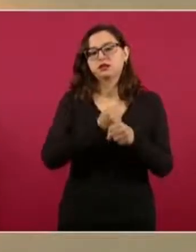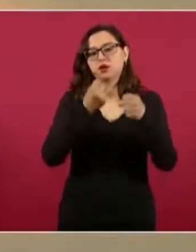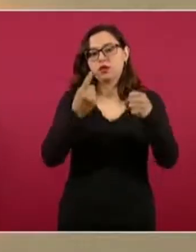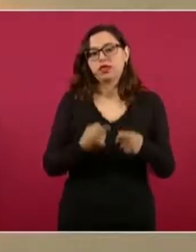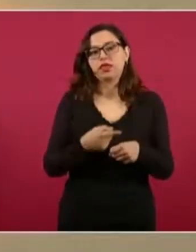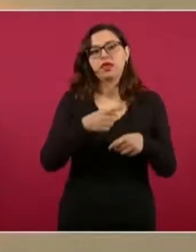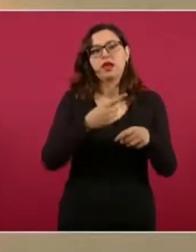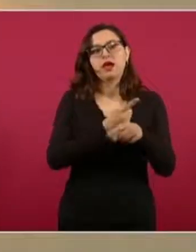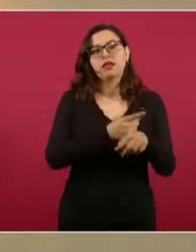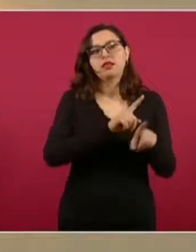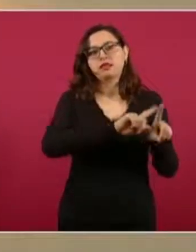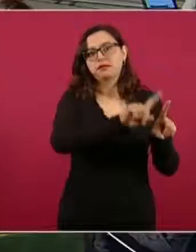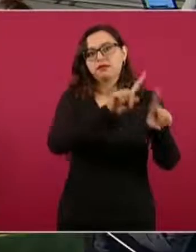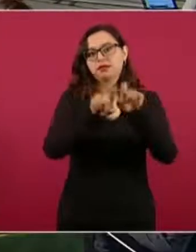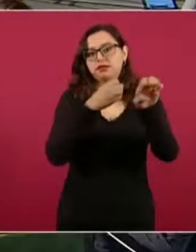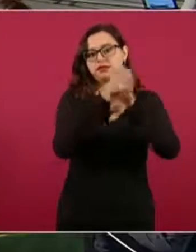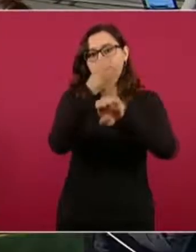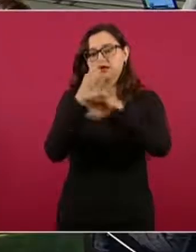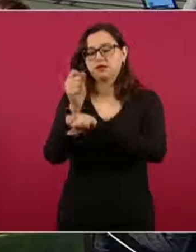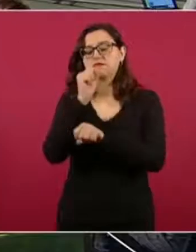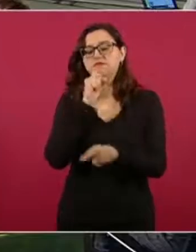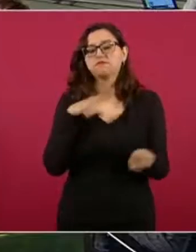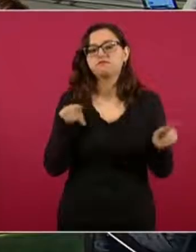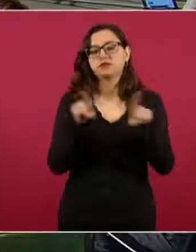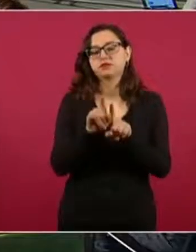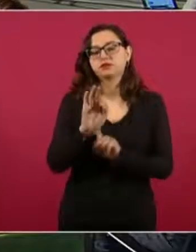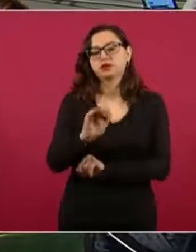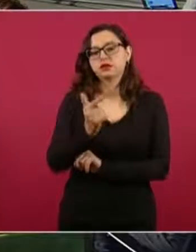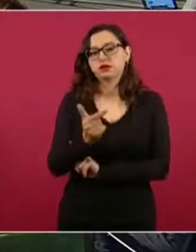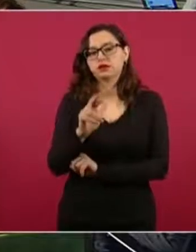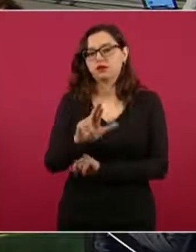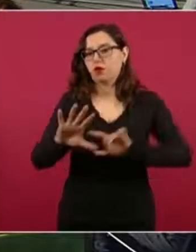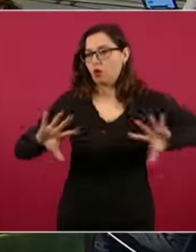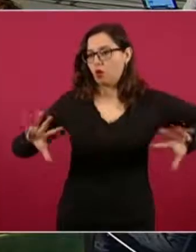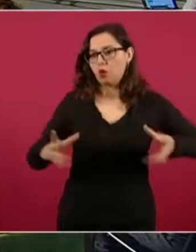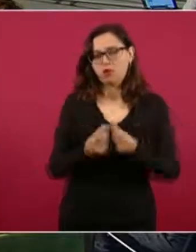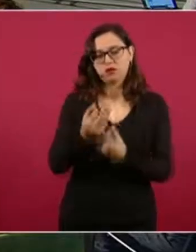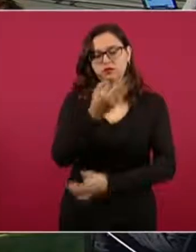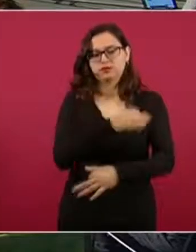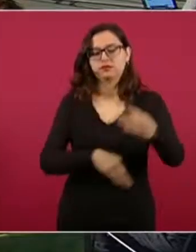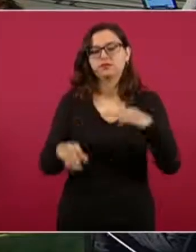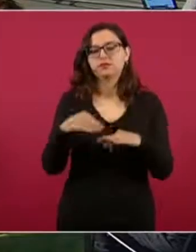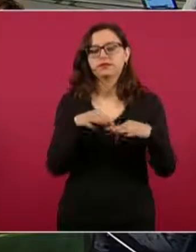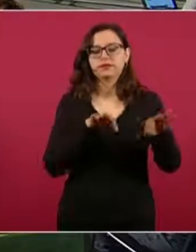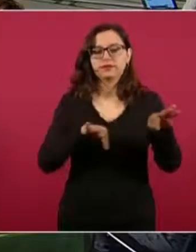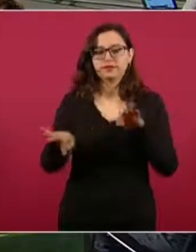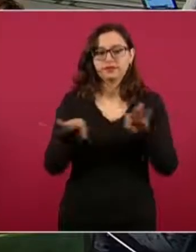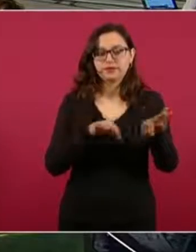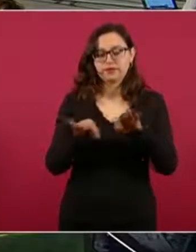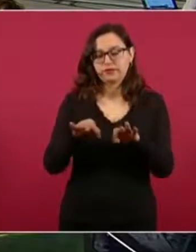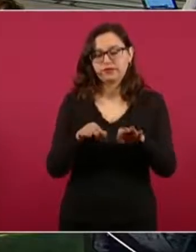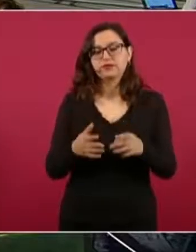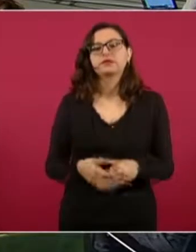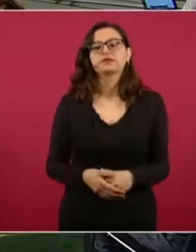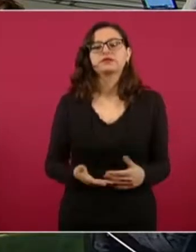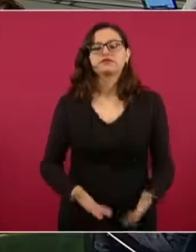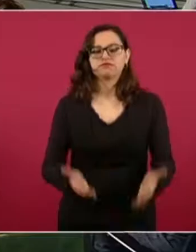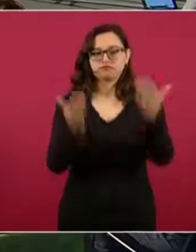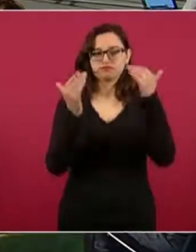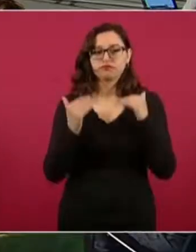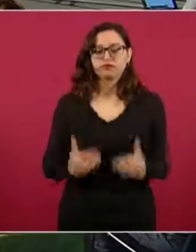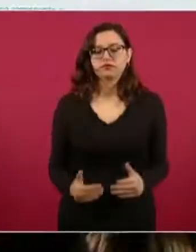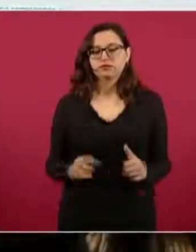Fiscalía General de la República. Iniciamos presentando en primer término el total de